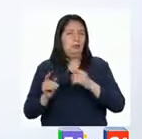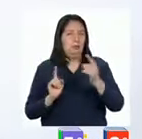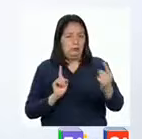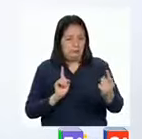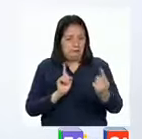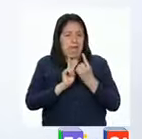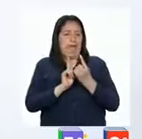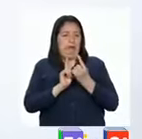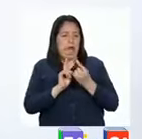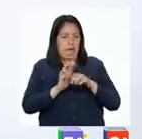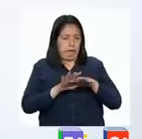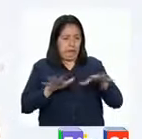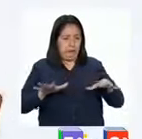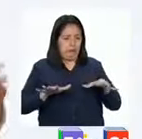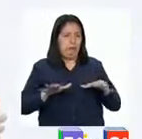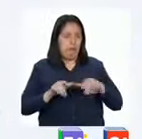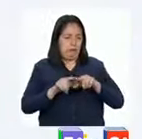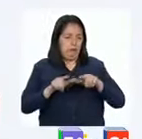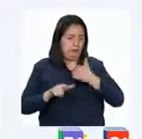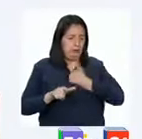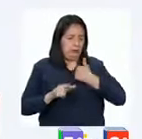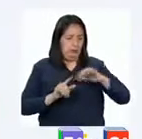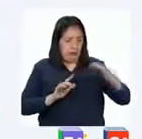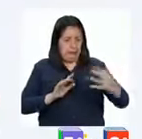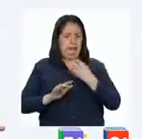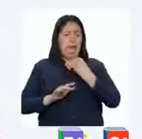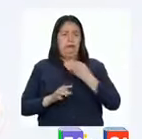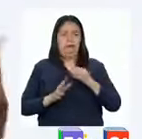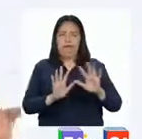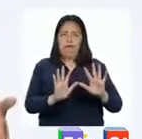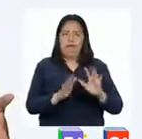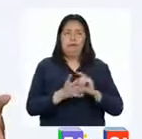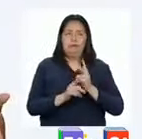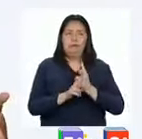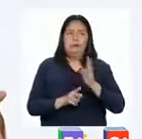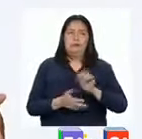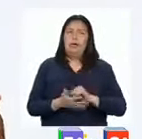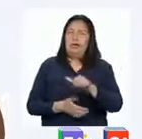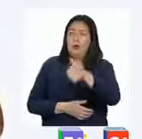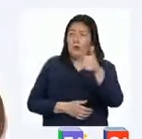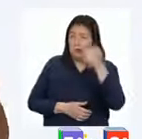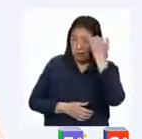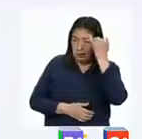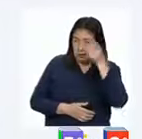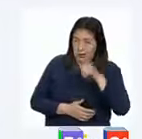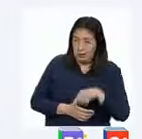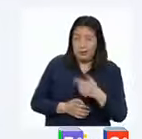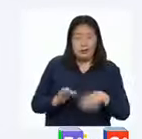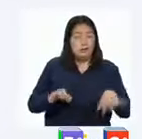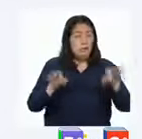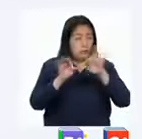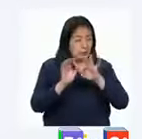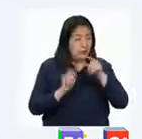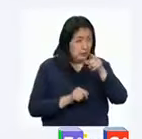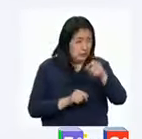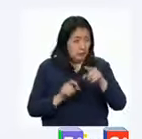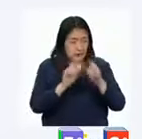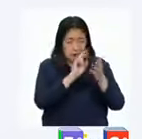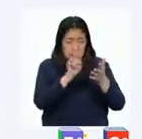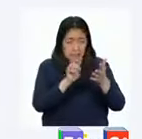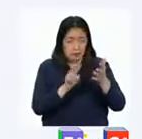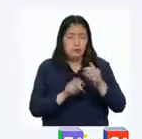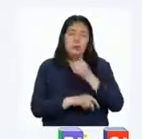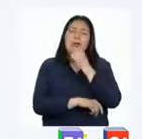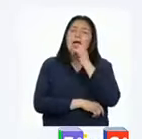invade tu espacio personal. Muy bien, Nashley. ¿Pero hay otra idea que te parezca importante en este párrafo?